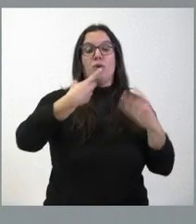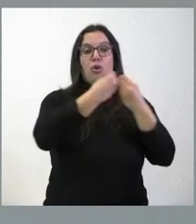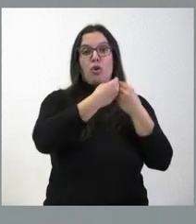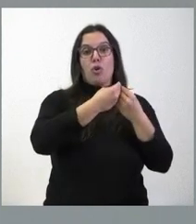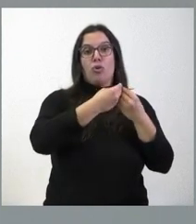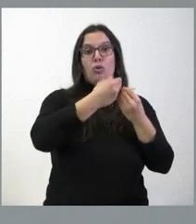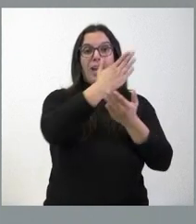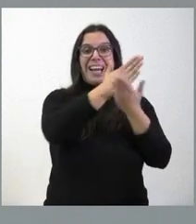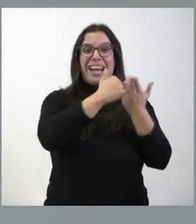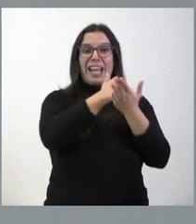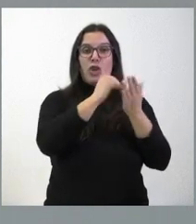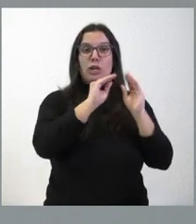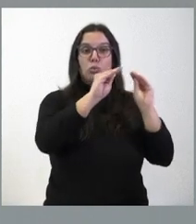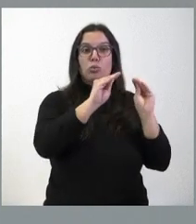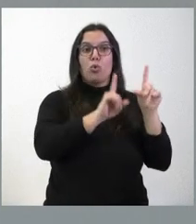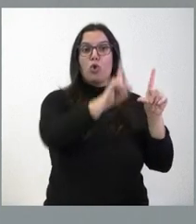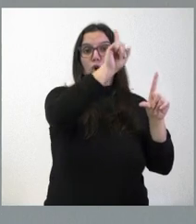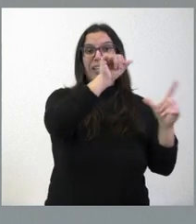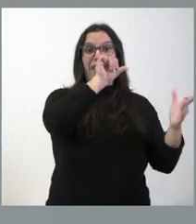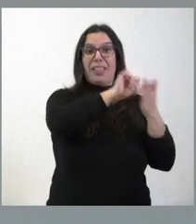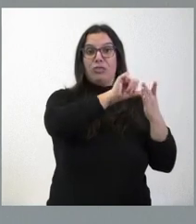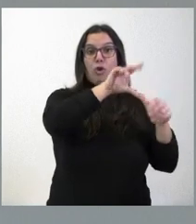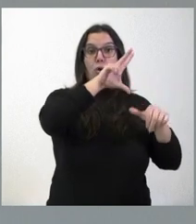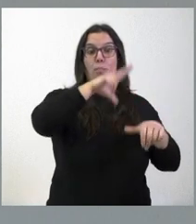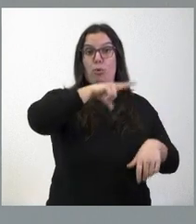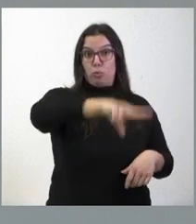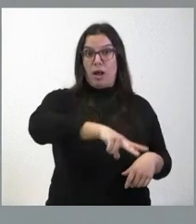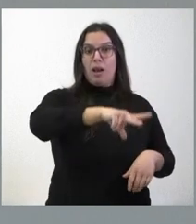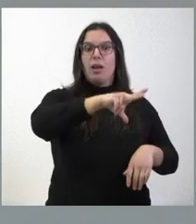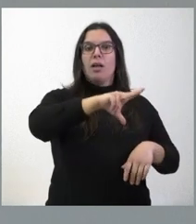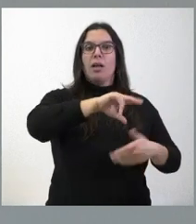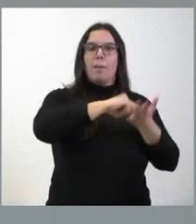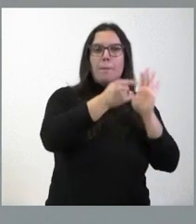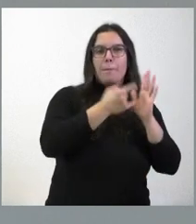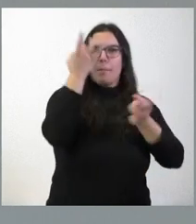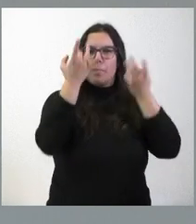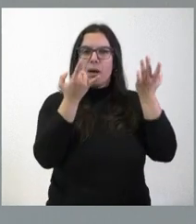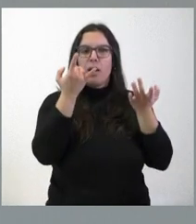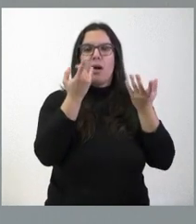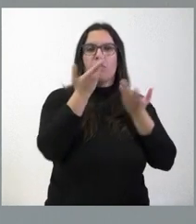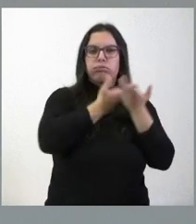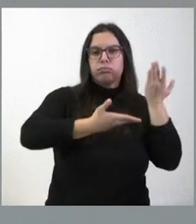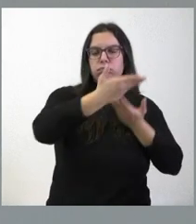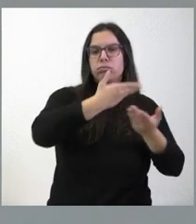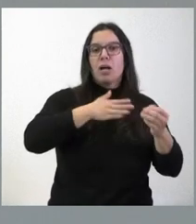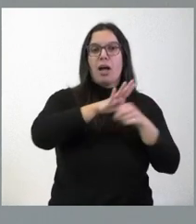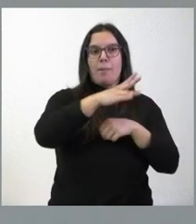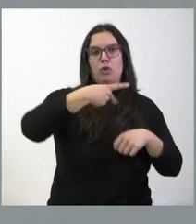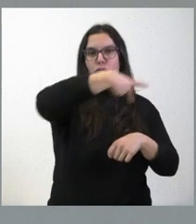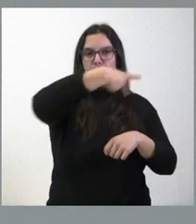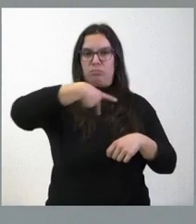centro de Portugal, planteando proyectos, iniciativas conjuntas de trabajo en el ámbito de ambas